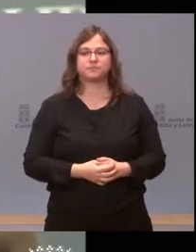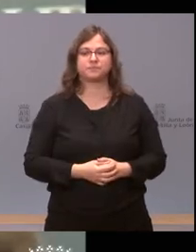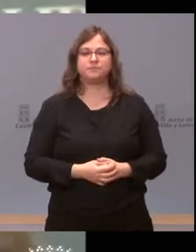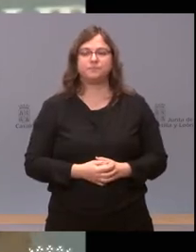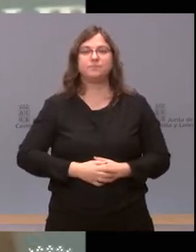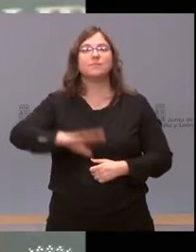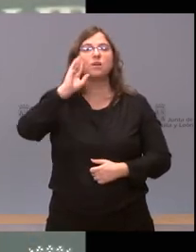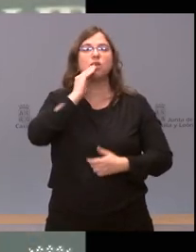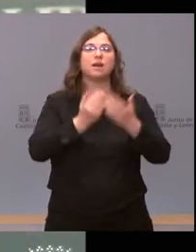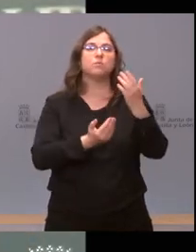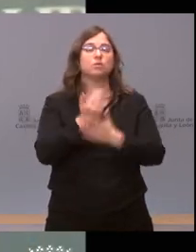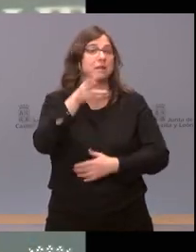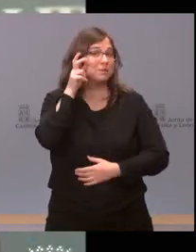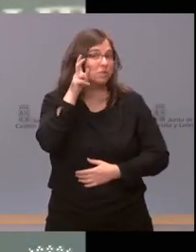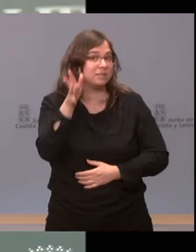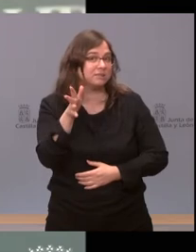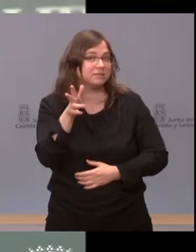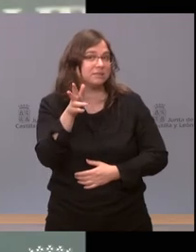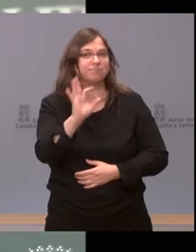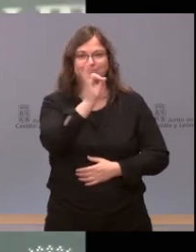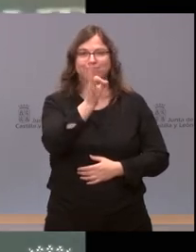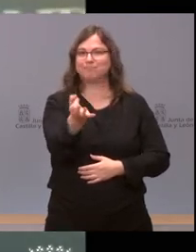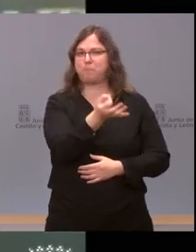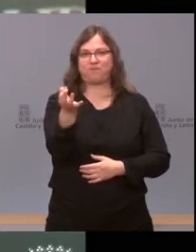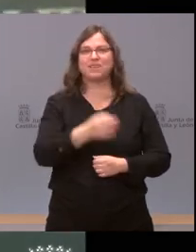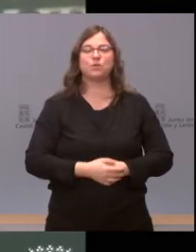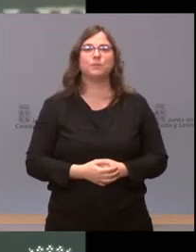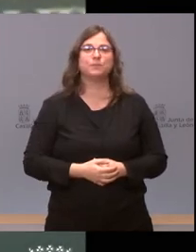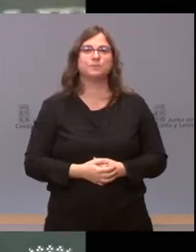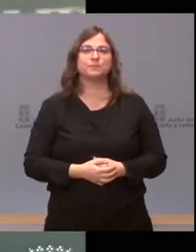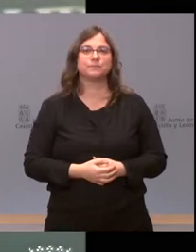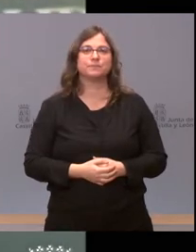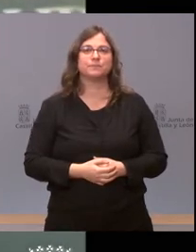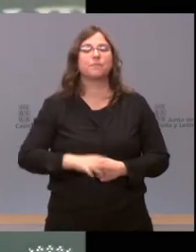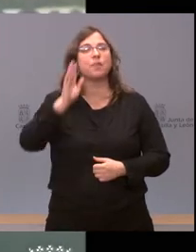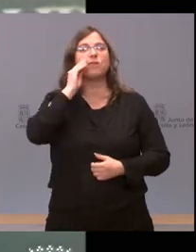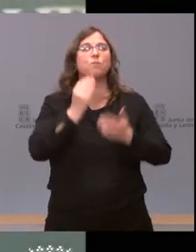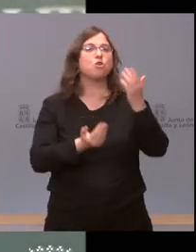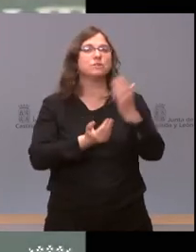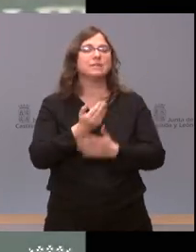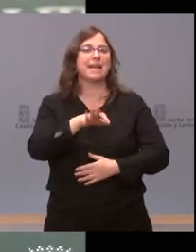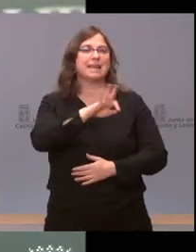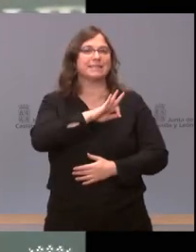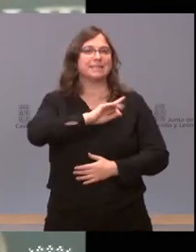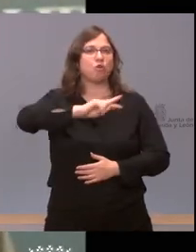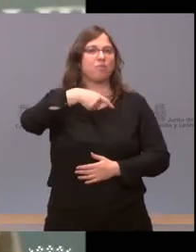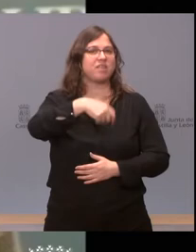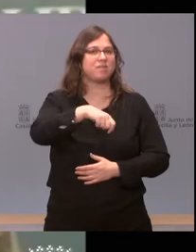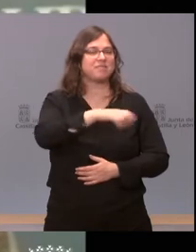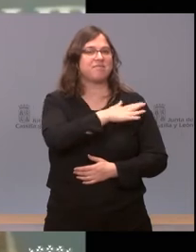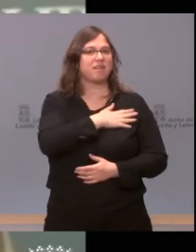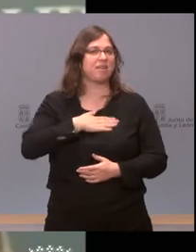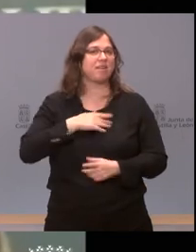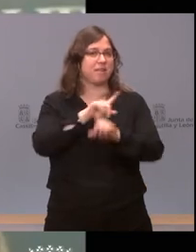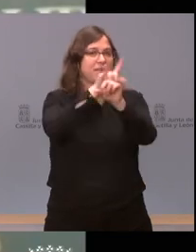Hola buenos días ¿se nos escucha? Sí, sí perfectamente adelante Vale buenos días señor vicepresidente yo quería retomar la